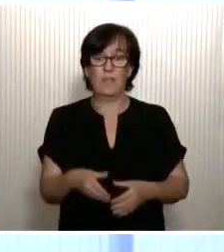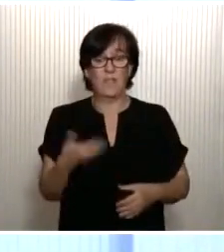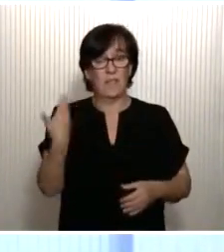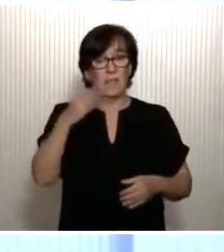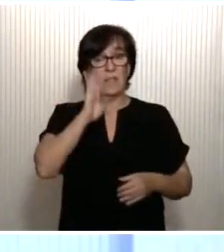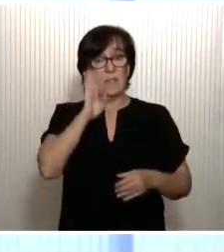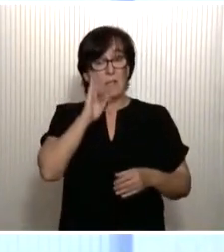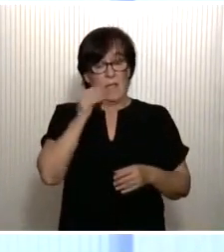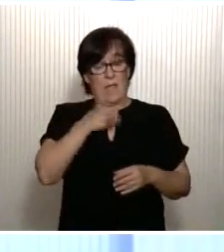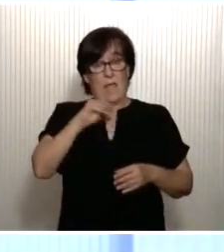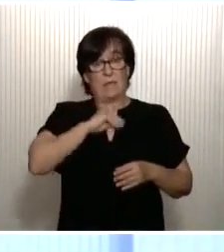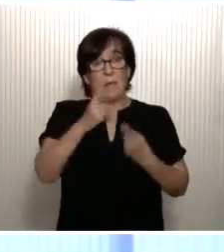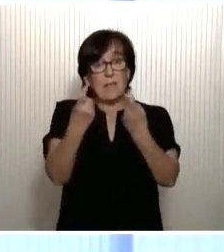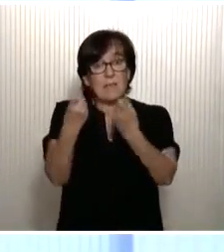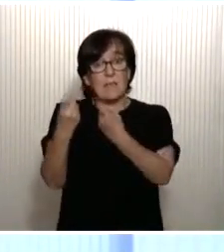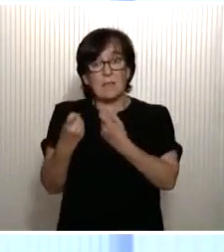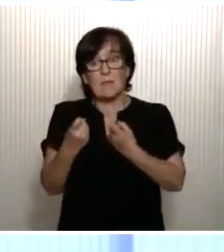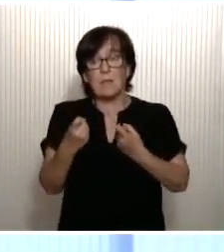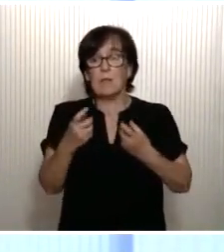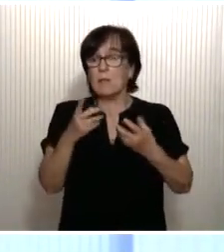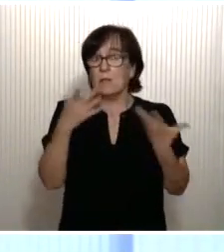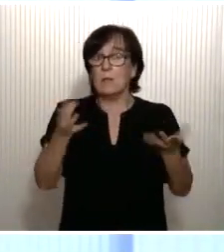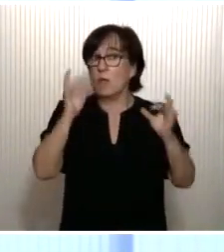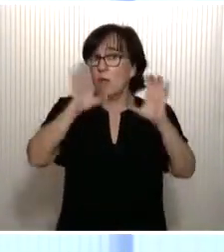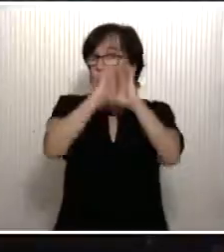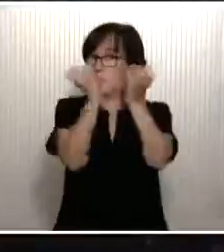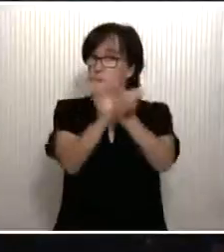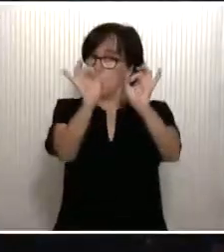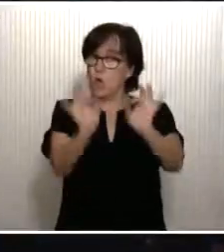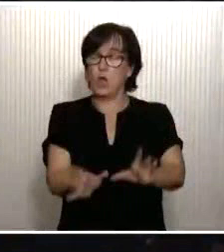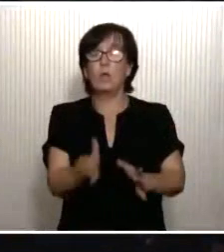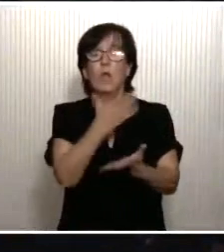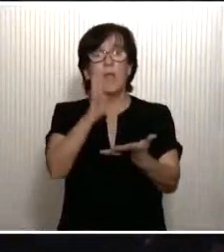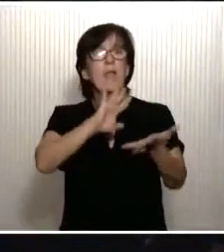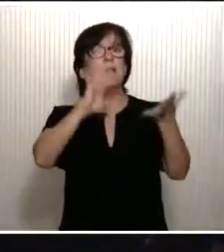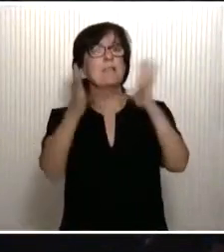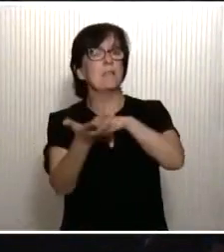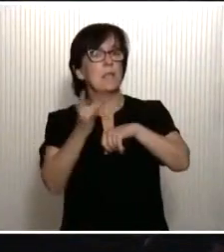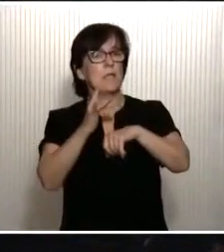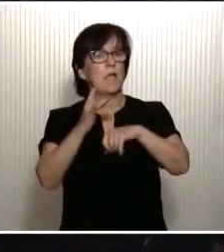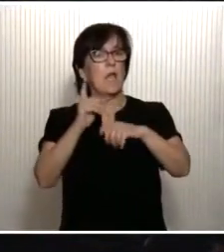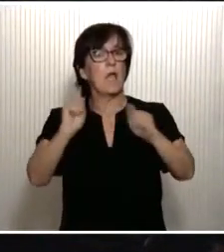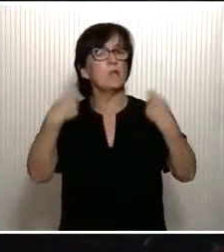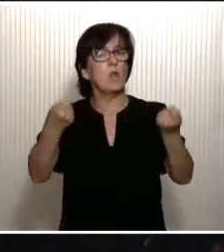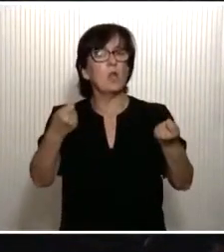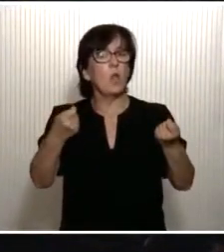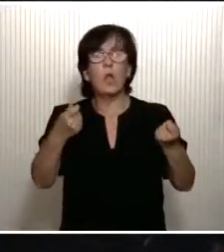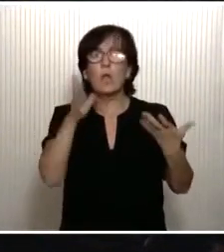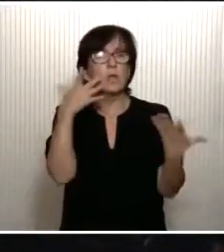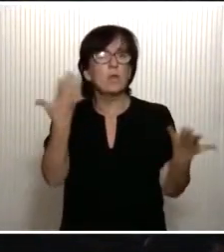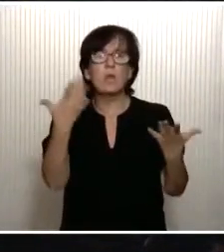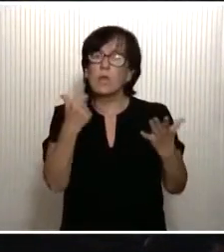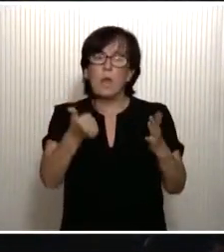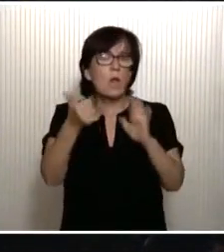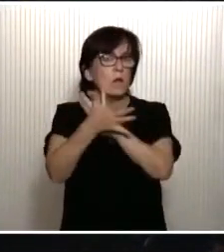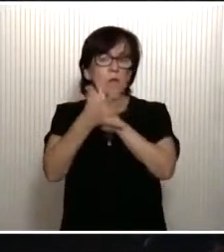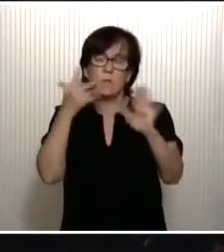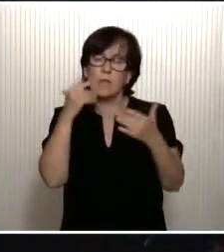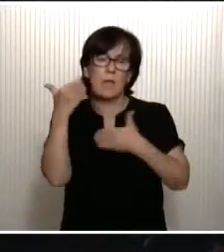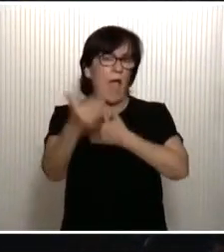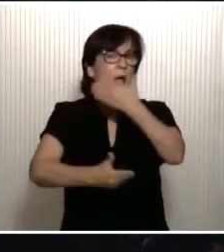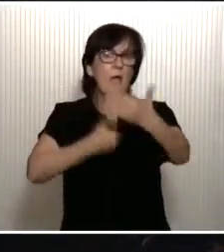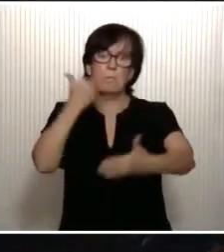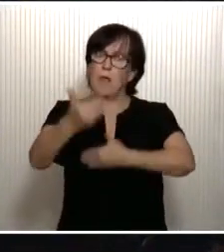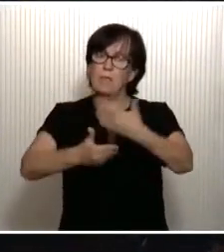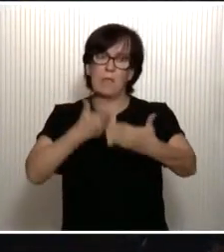consecuencia, España necesitaba, como el mundo entero, una transición ecológica sin demora, ahora es preciso adelantar nuestros plazos y